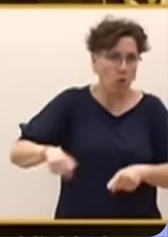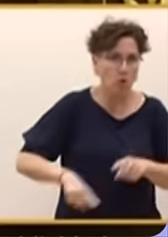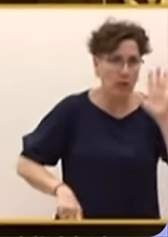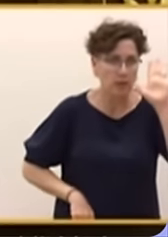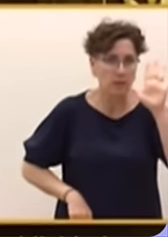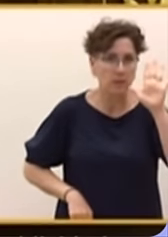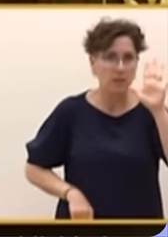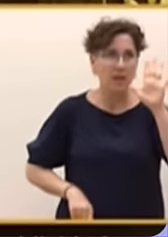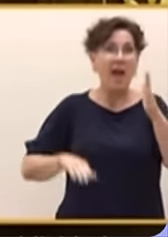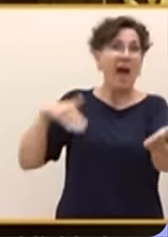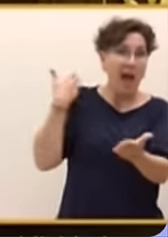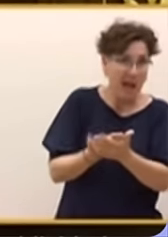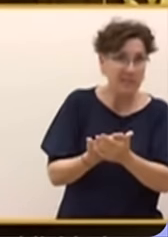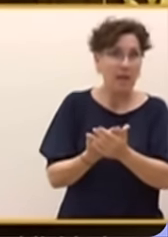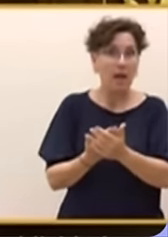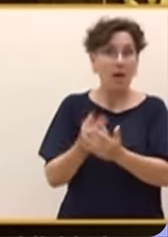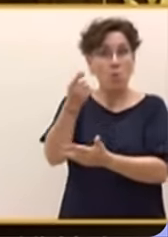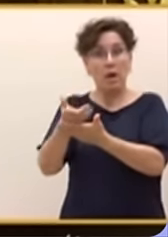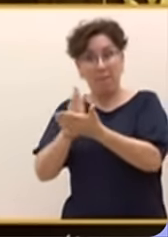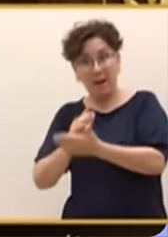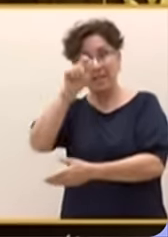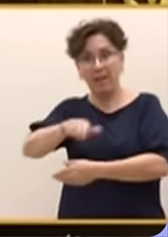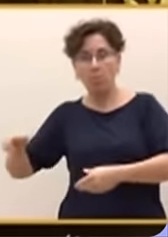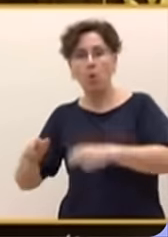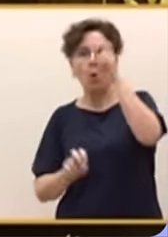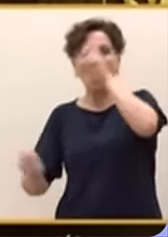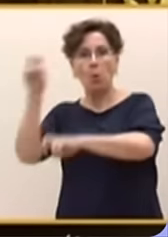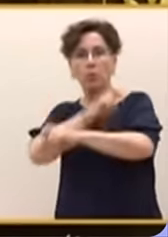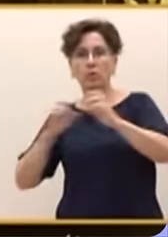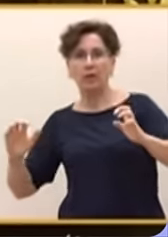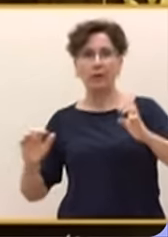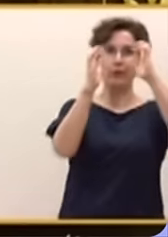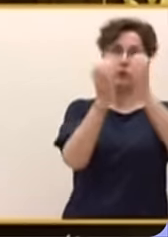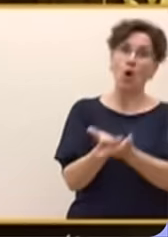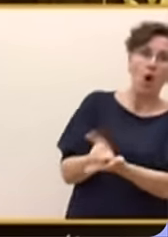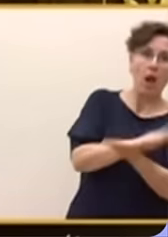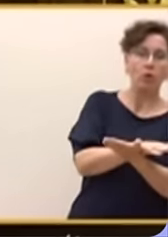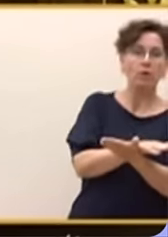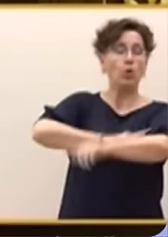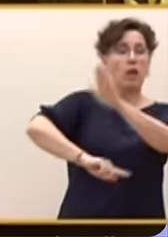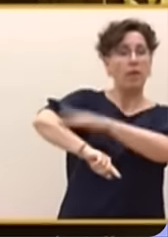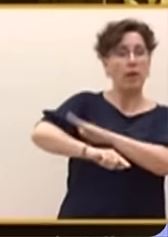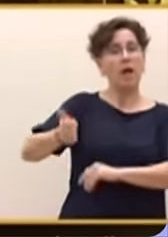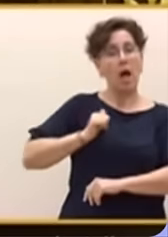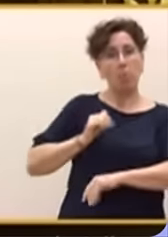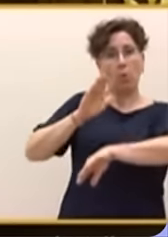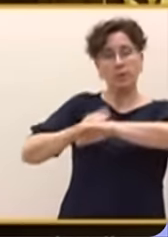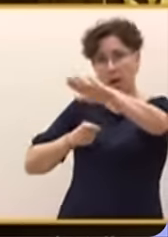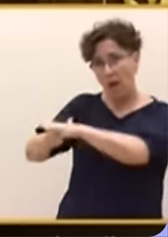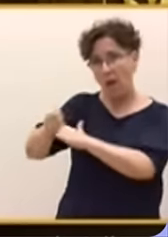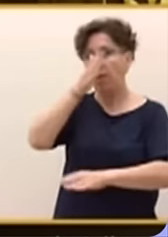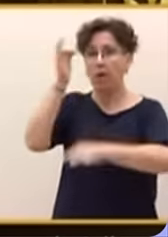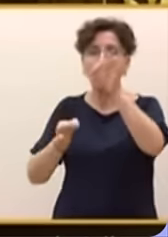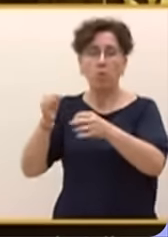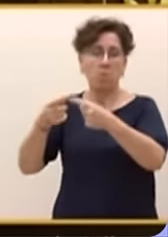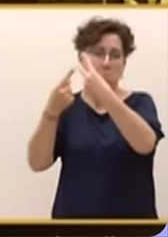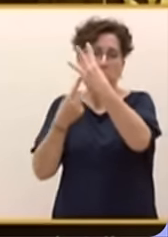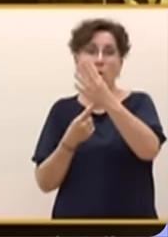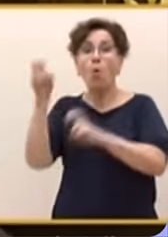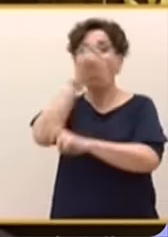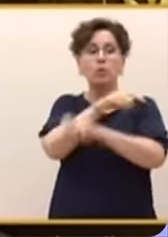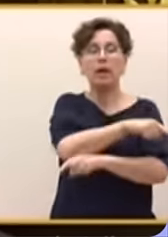Lanzan a una parte de la población contra otra intentando demonizar a tres millones de españoles. Todo esto para victimizarse.